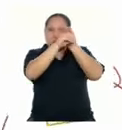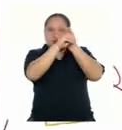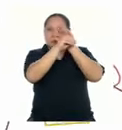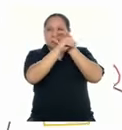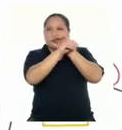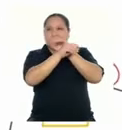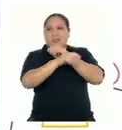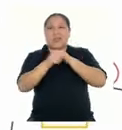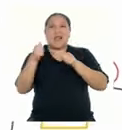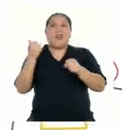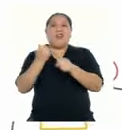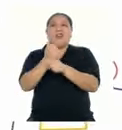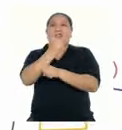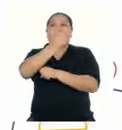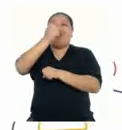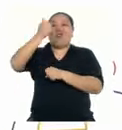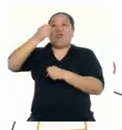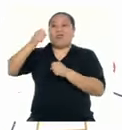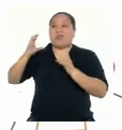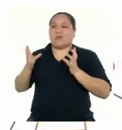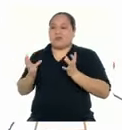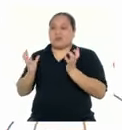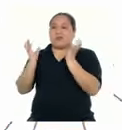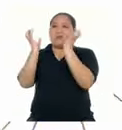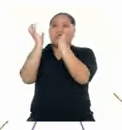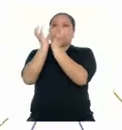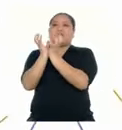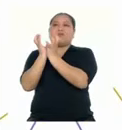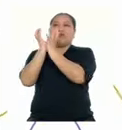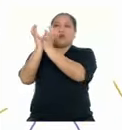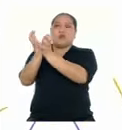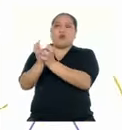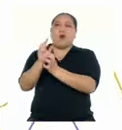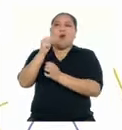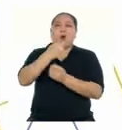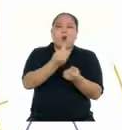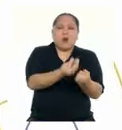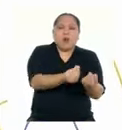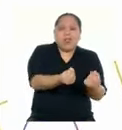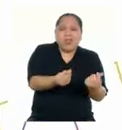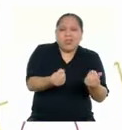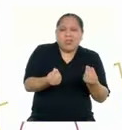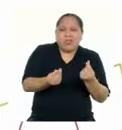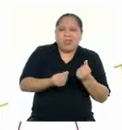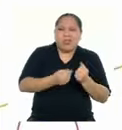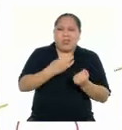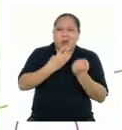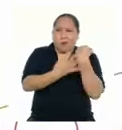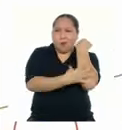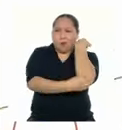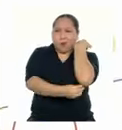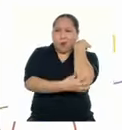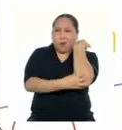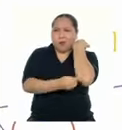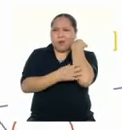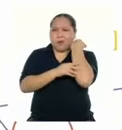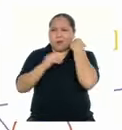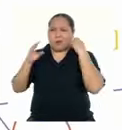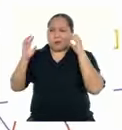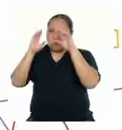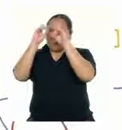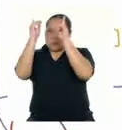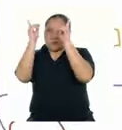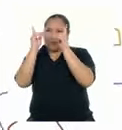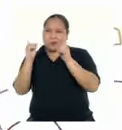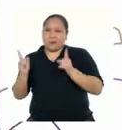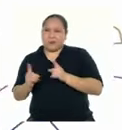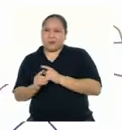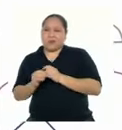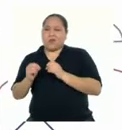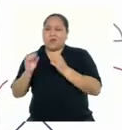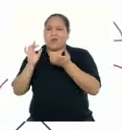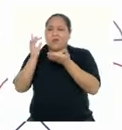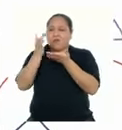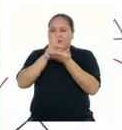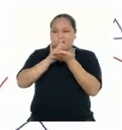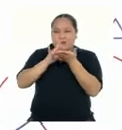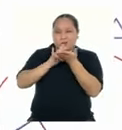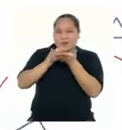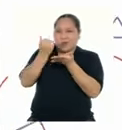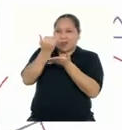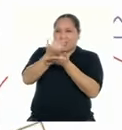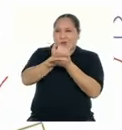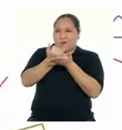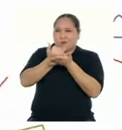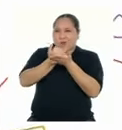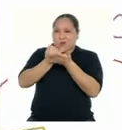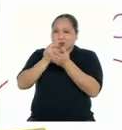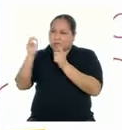delirante copa del mundo Que en el más árido pedregal Piruetas de súbitas estatuas Fantásticos dibujos